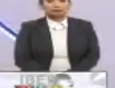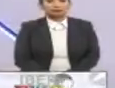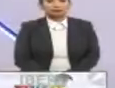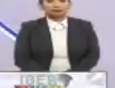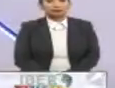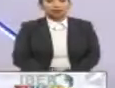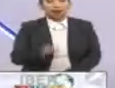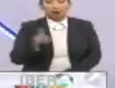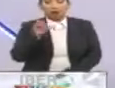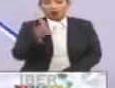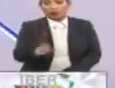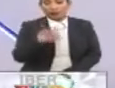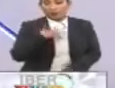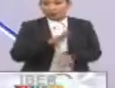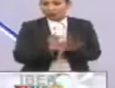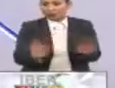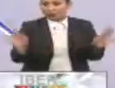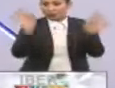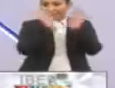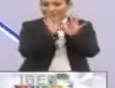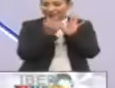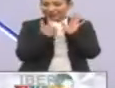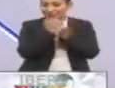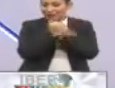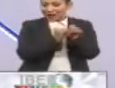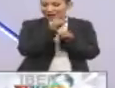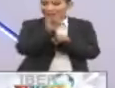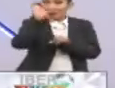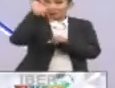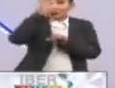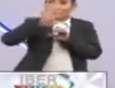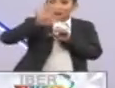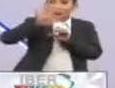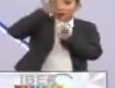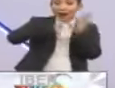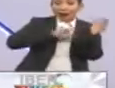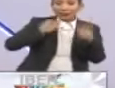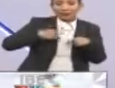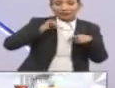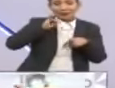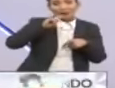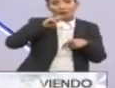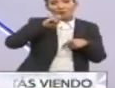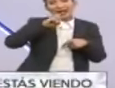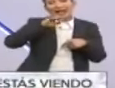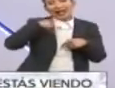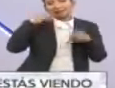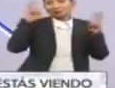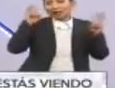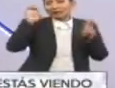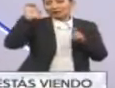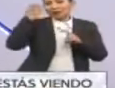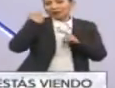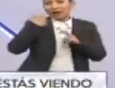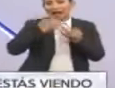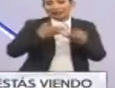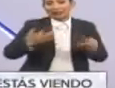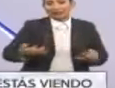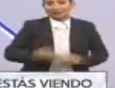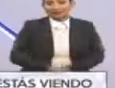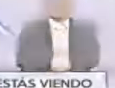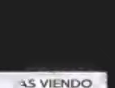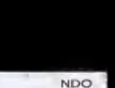Y este lunes le tenemos lo más relevante de la investigación espacial para el público iberoamericano en nuestra sección Espacio a Tierra.